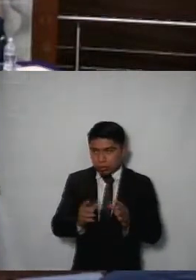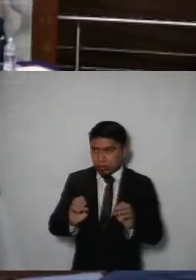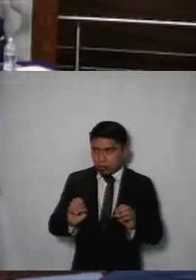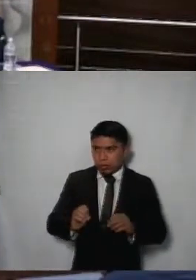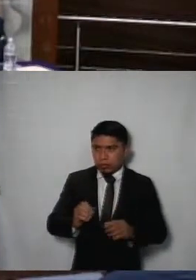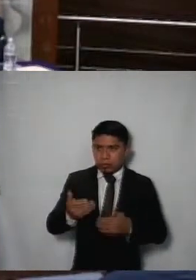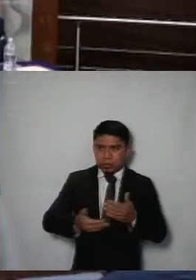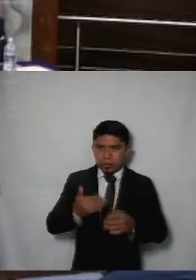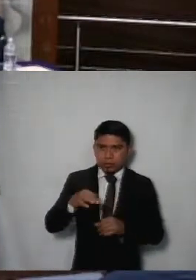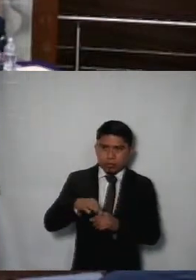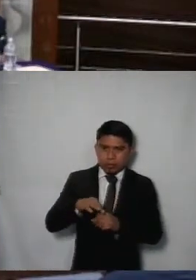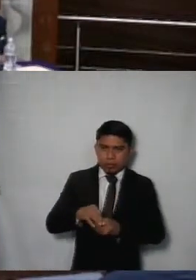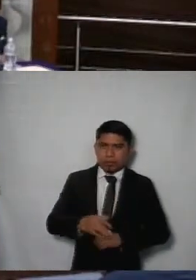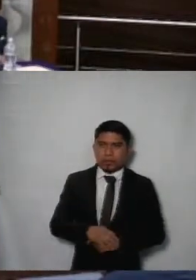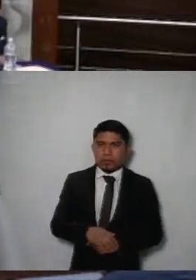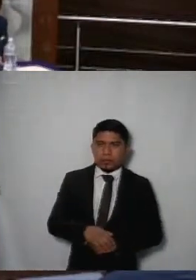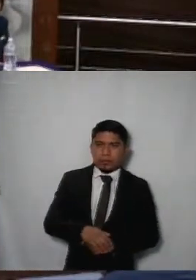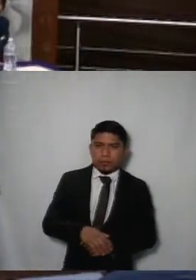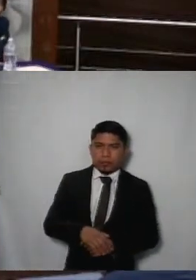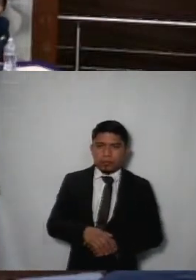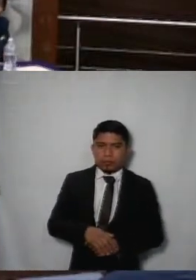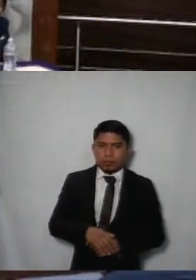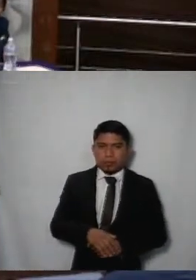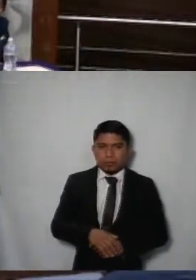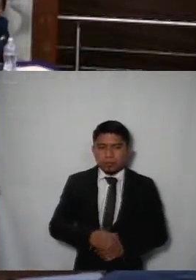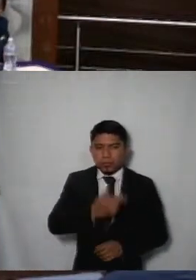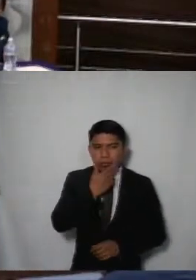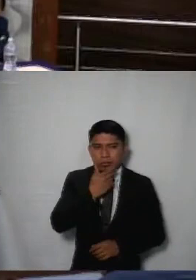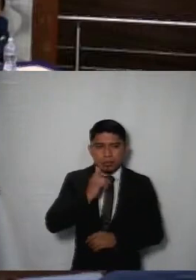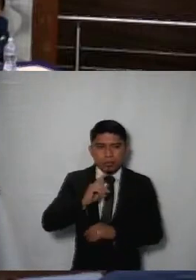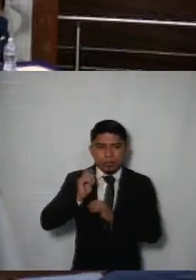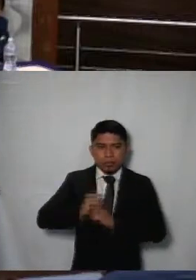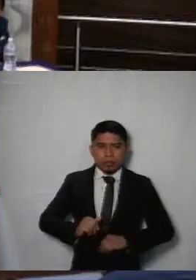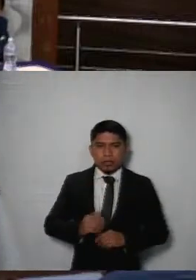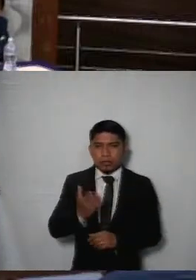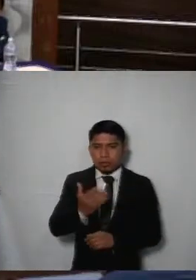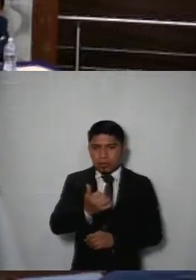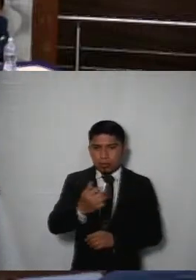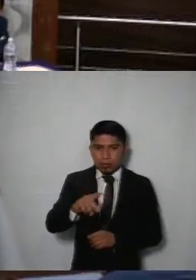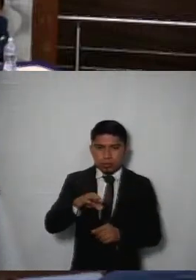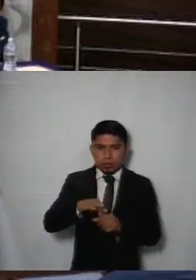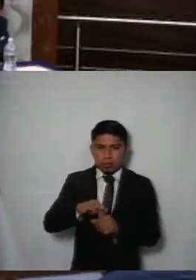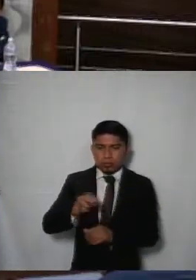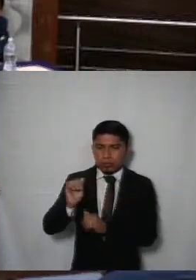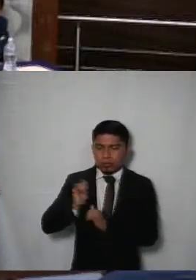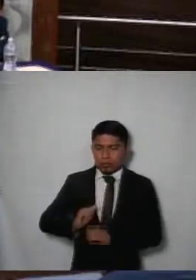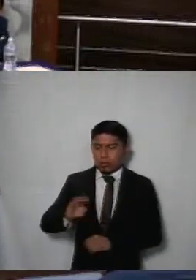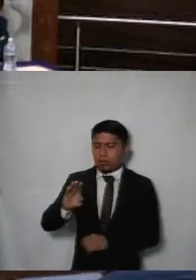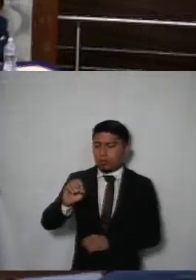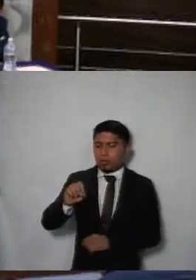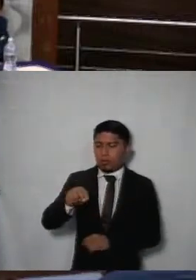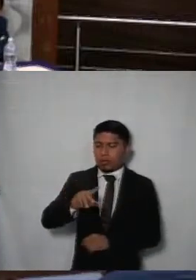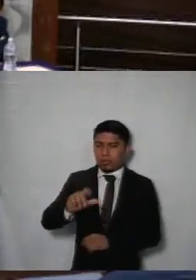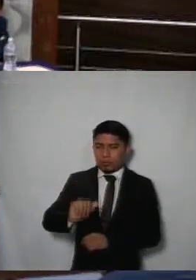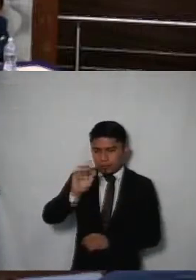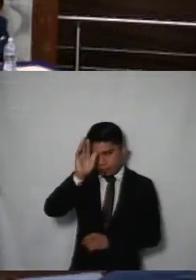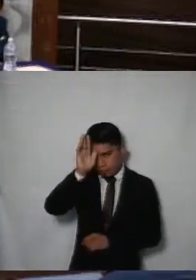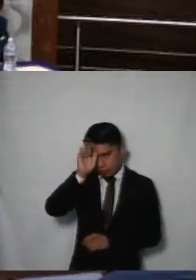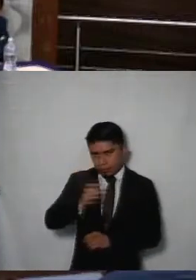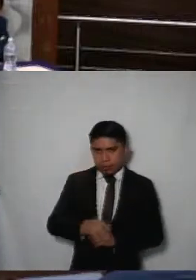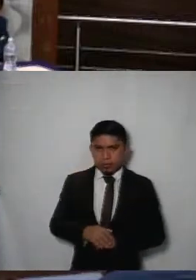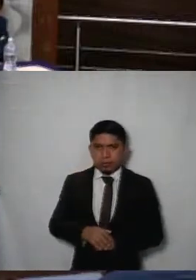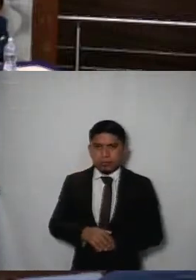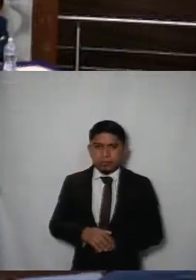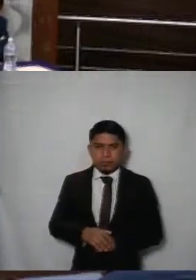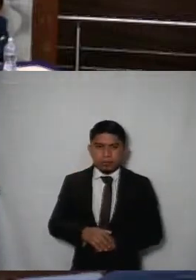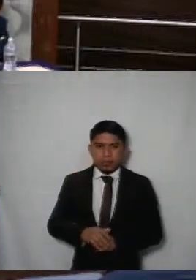de no ser así recabamos la votación correspondiente comisionadas y comisionados les solicito expresar el sentido de su voto comisionado